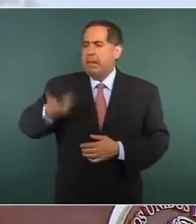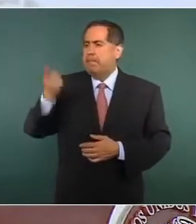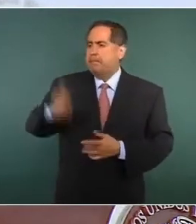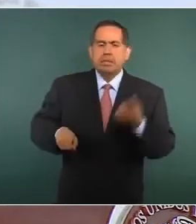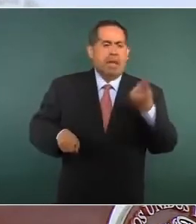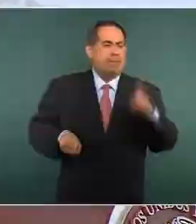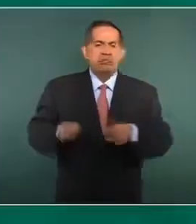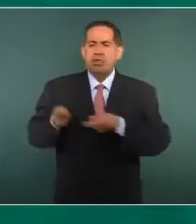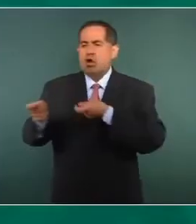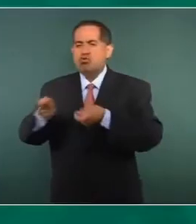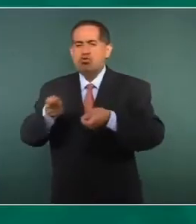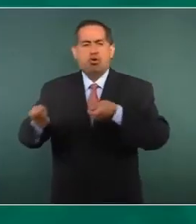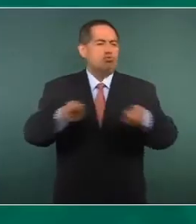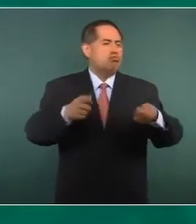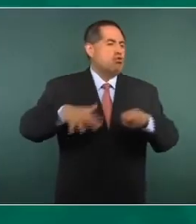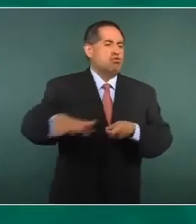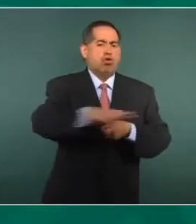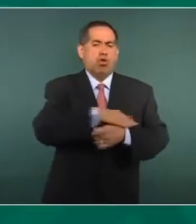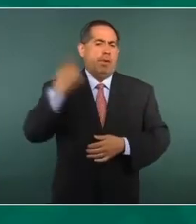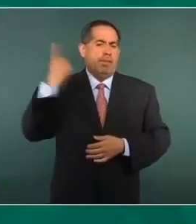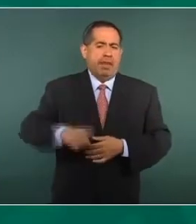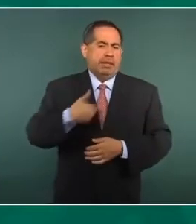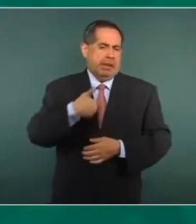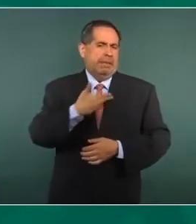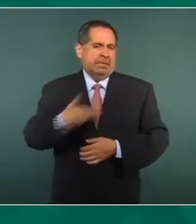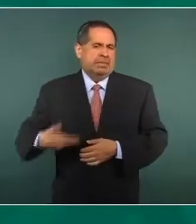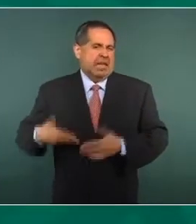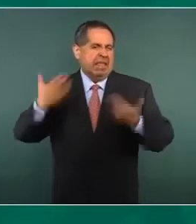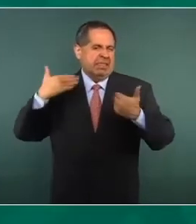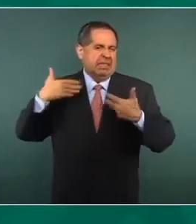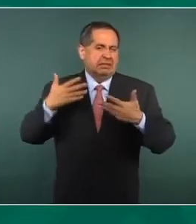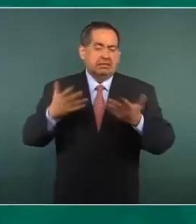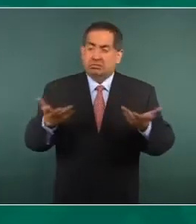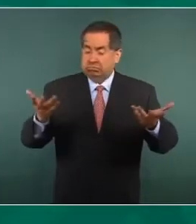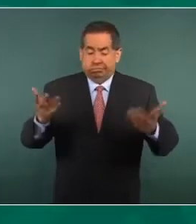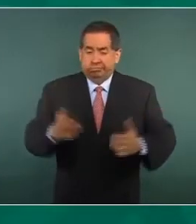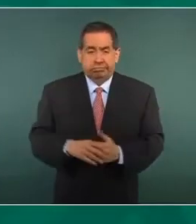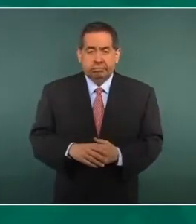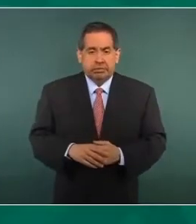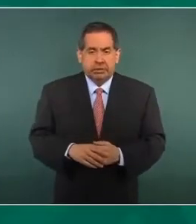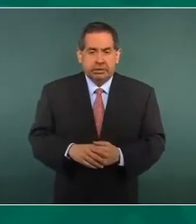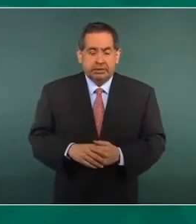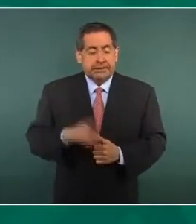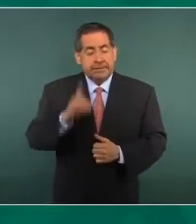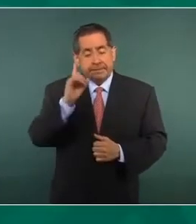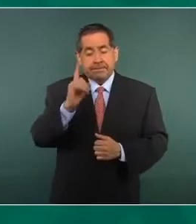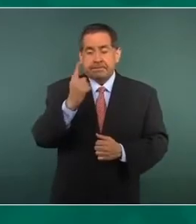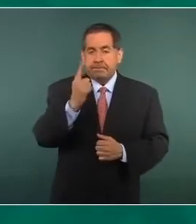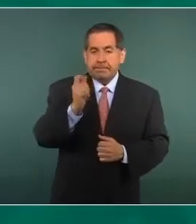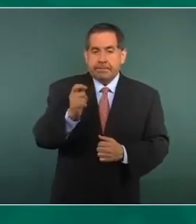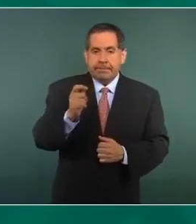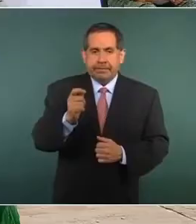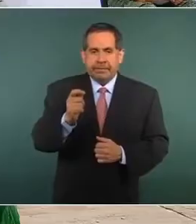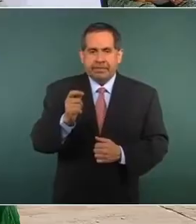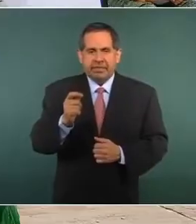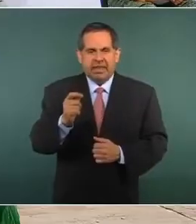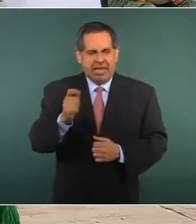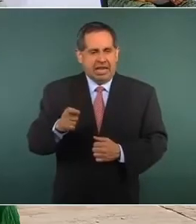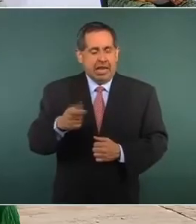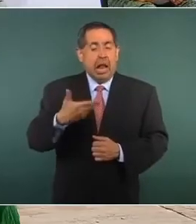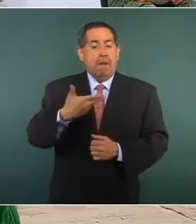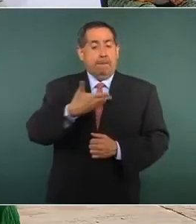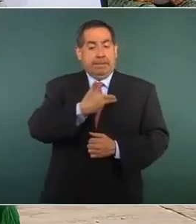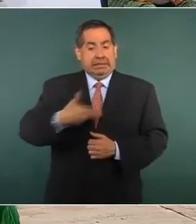y en especial del presidente,